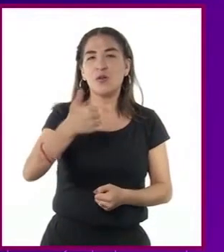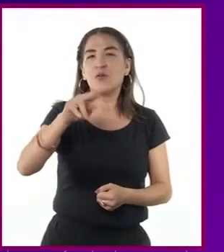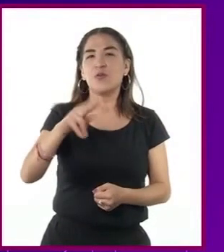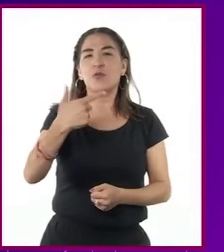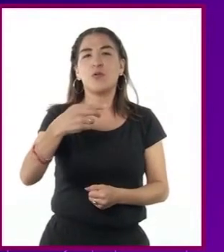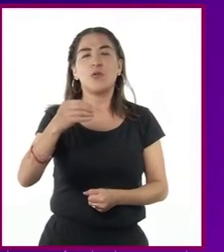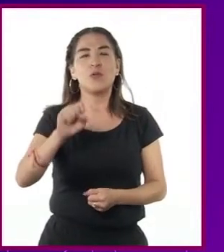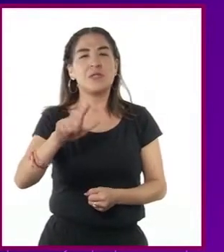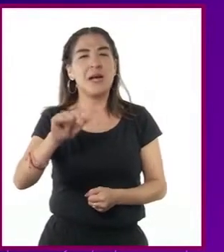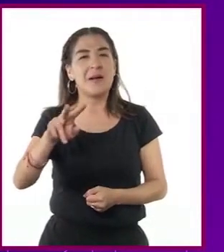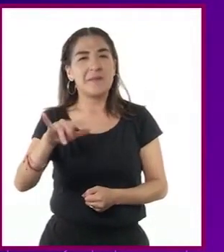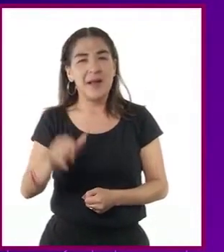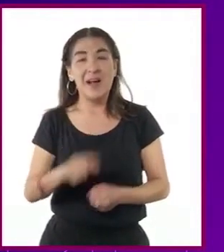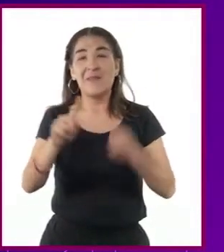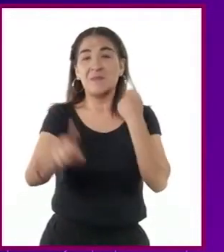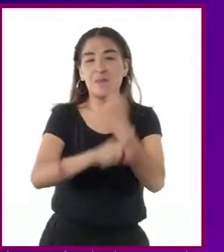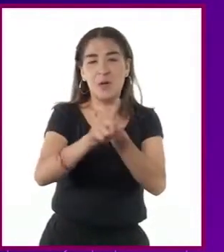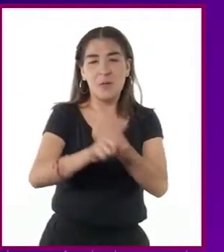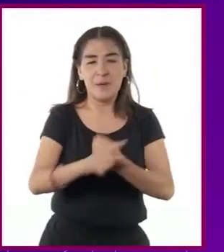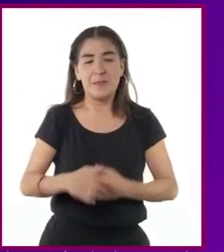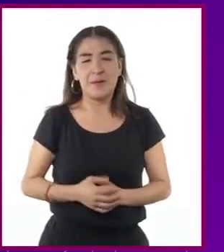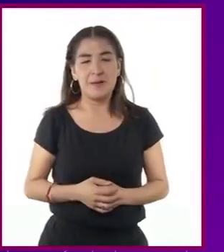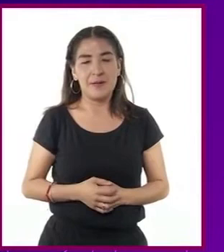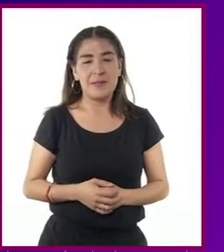ruptura de la nación yugoslada en